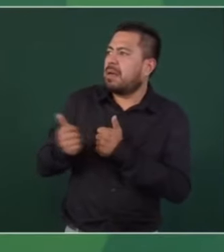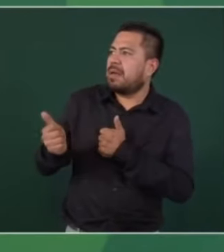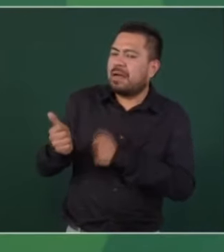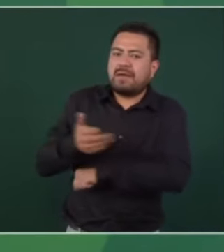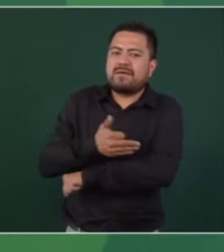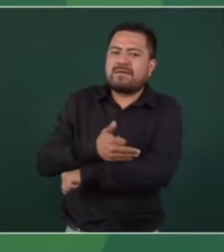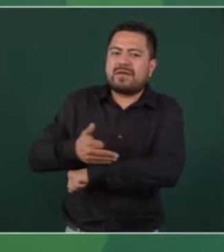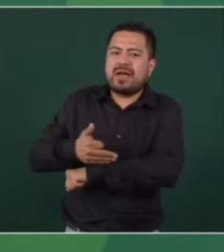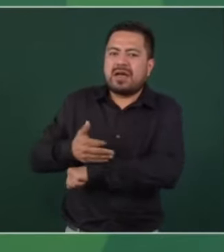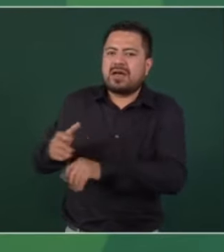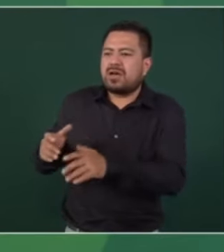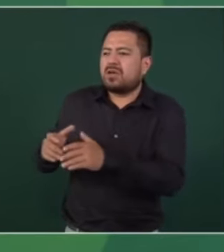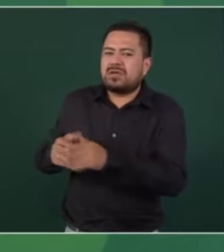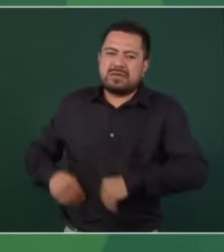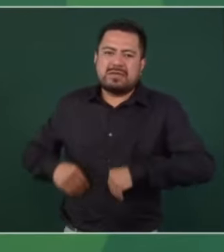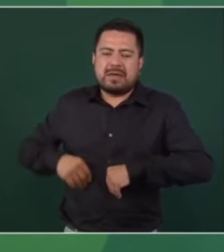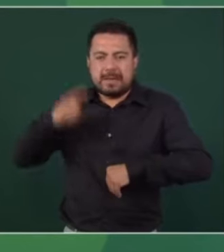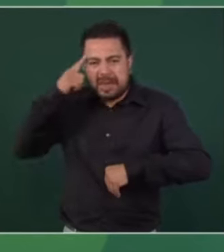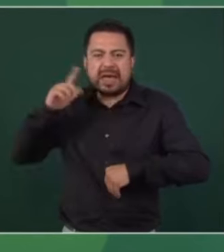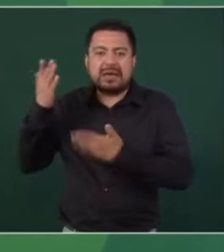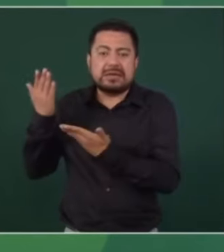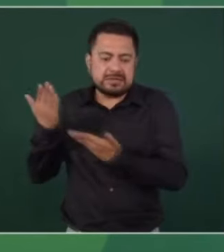por venir a ayudar a Acapulco.